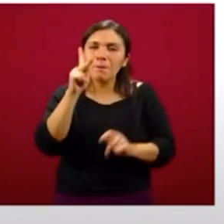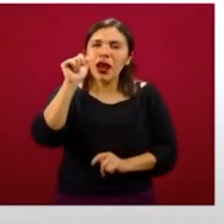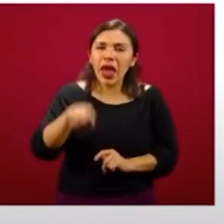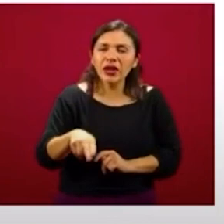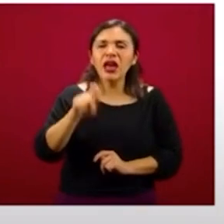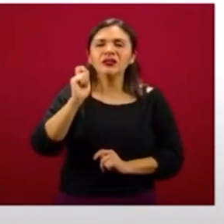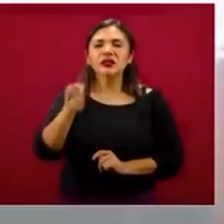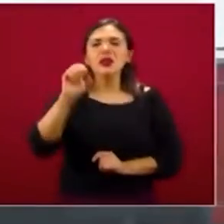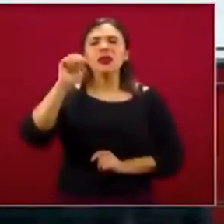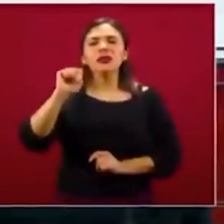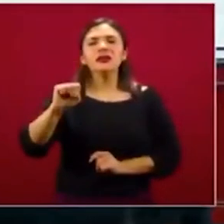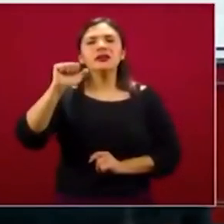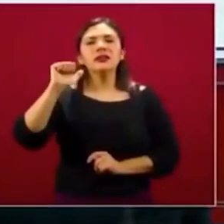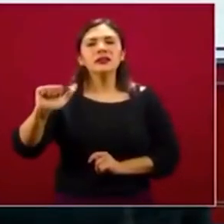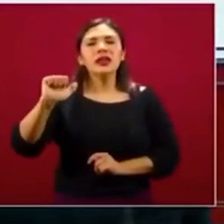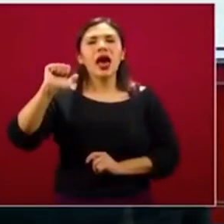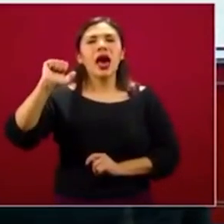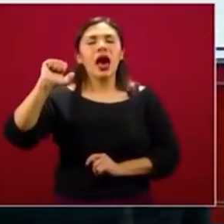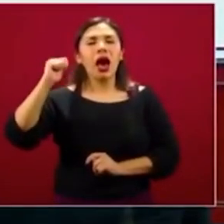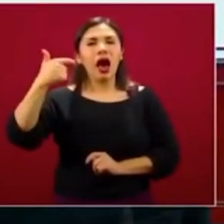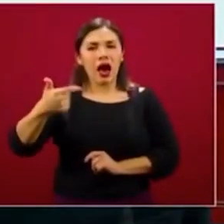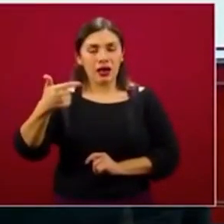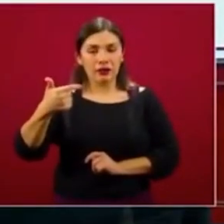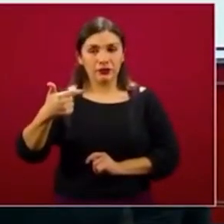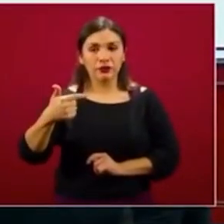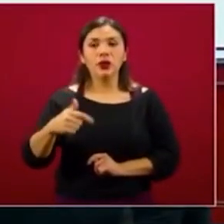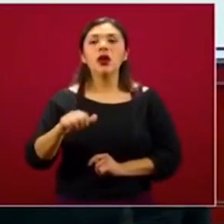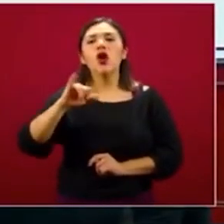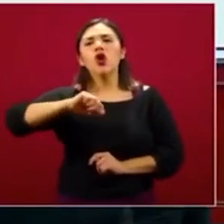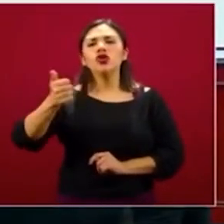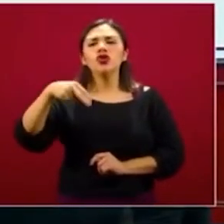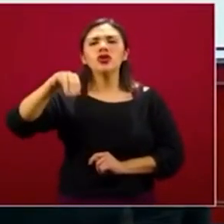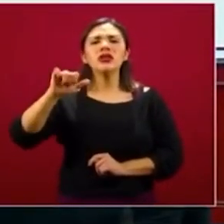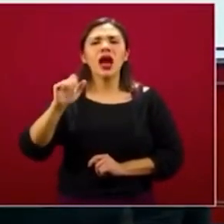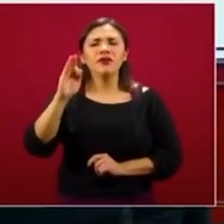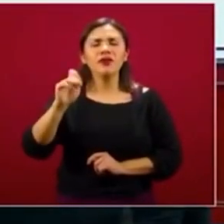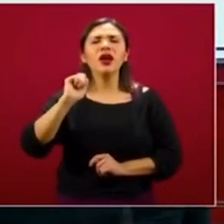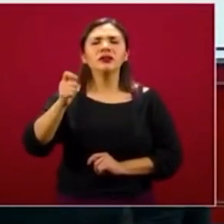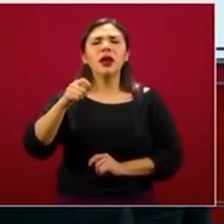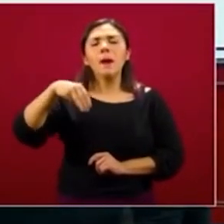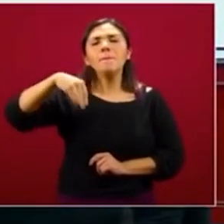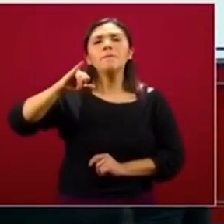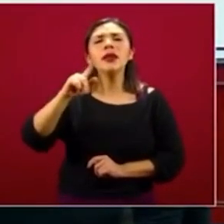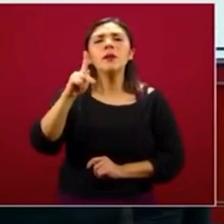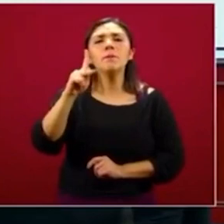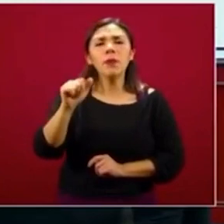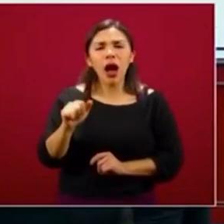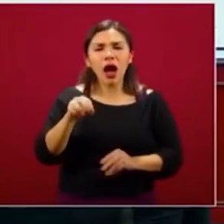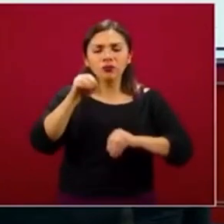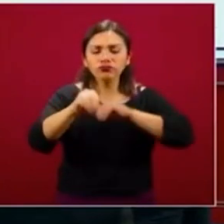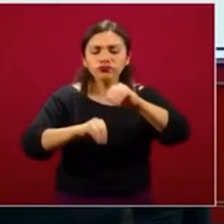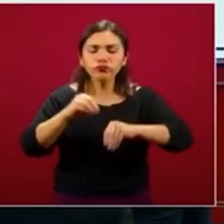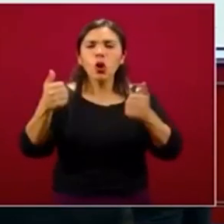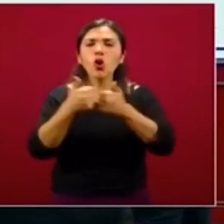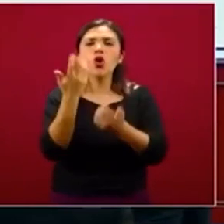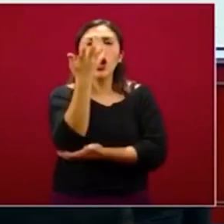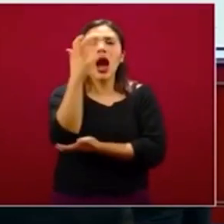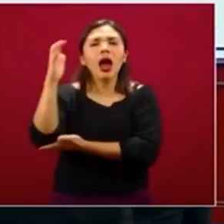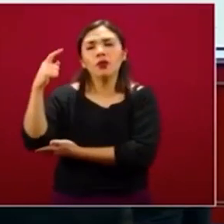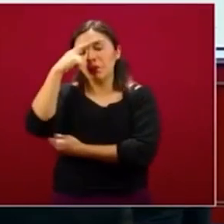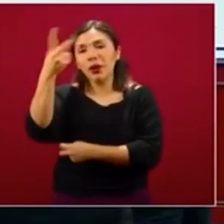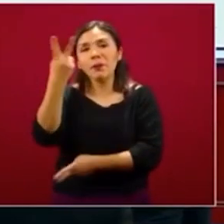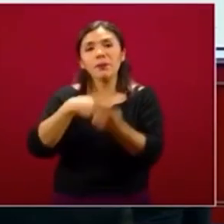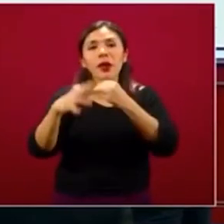SAF, Sistemas Agroforestales, y del MIAF, la milpa intercalada con árboles frutales.